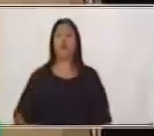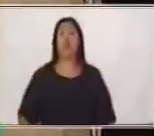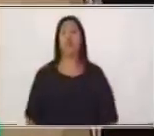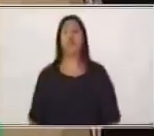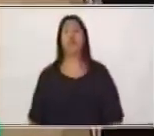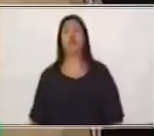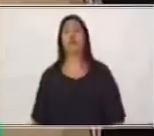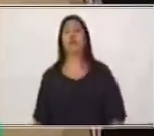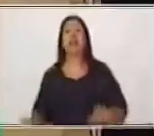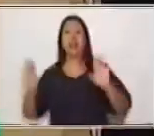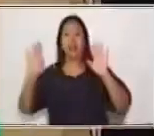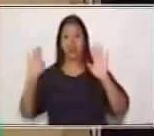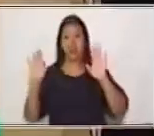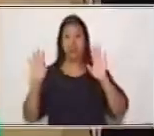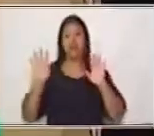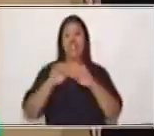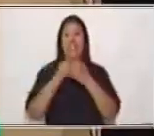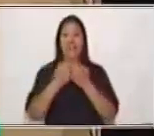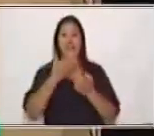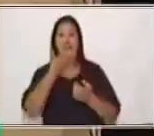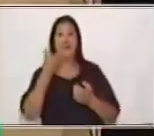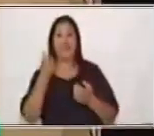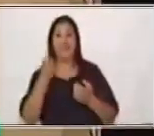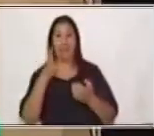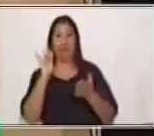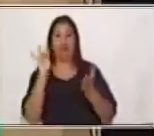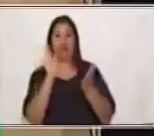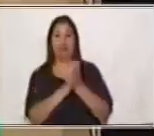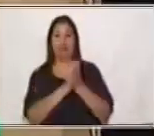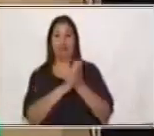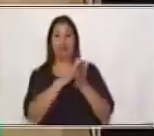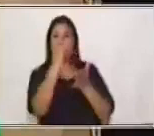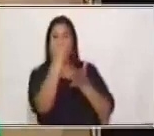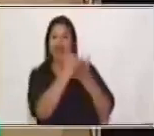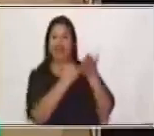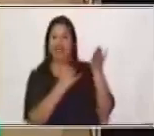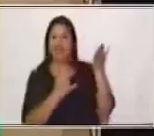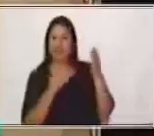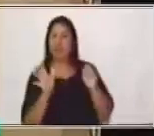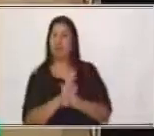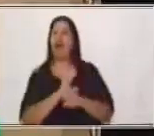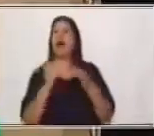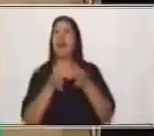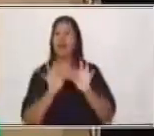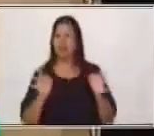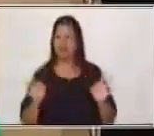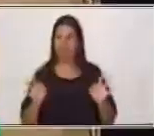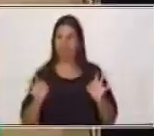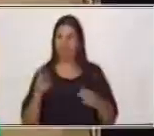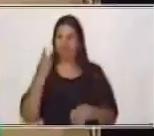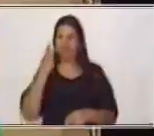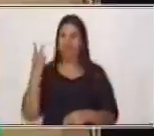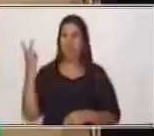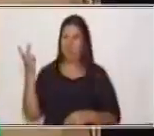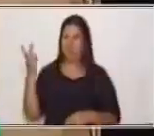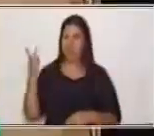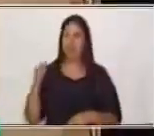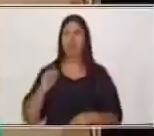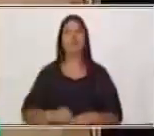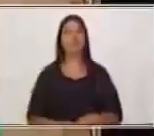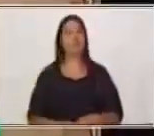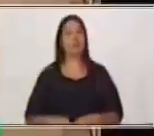Al colocar la imagen, nosotros vamos a completar nuestra oración. Y vean ustedes, aquí tenemos esta